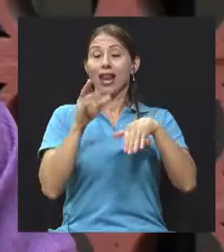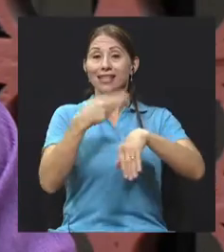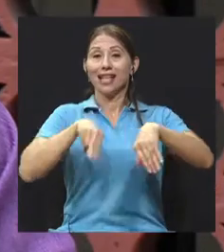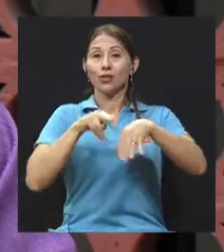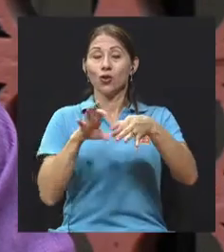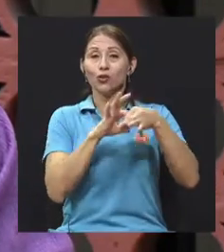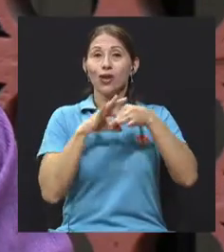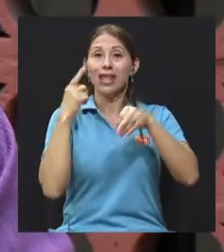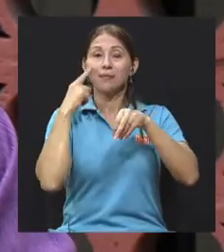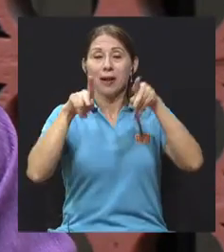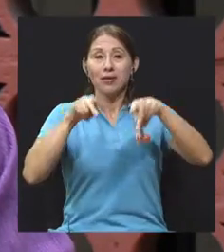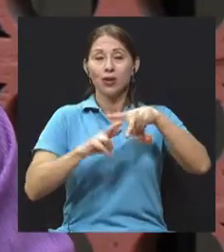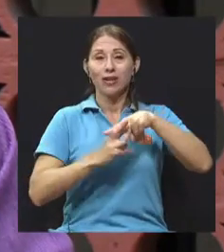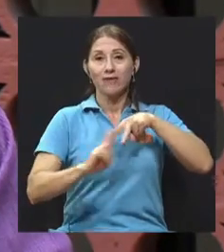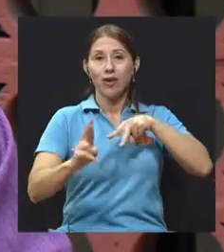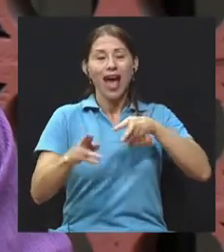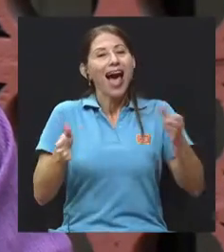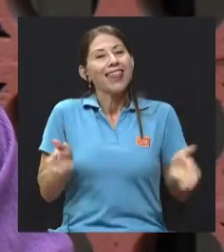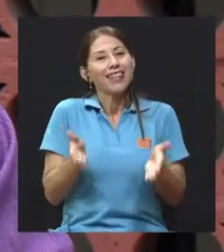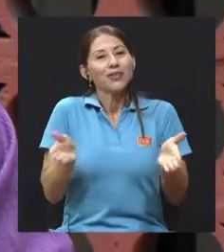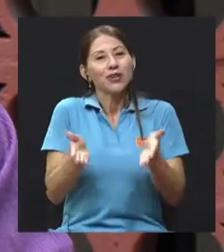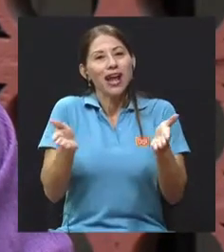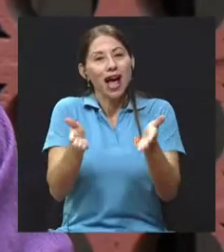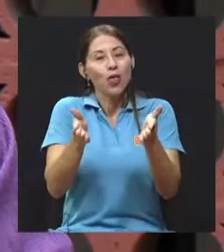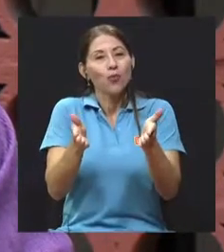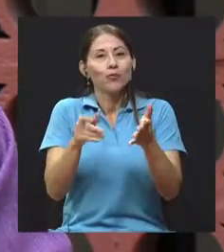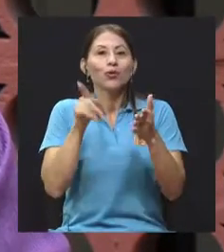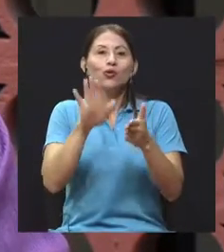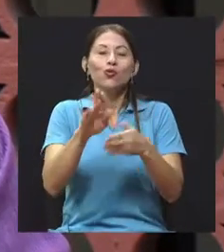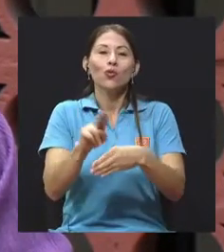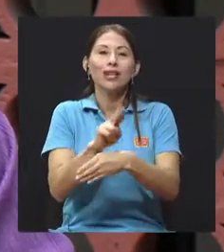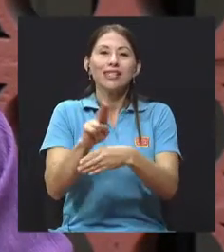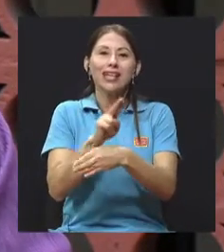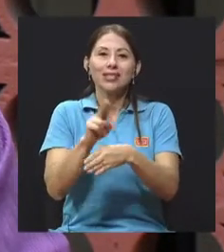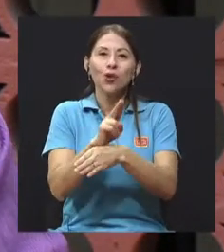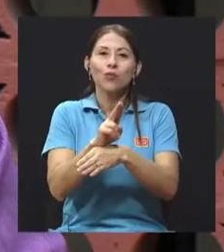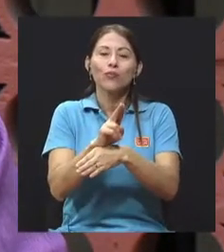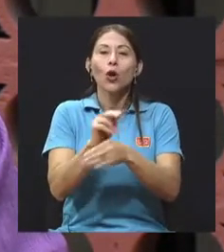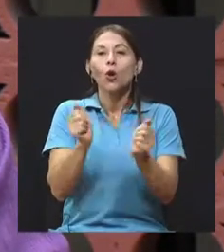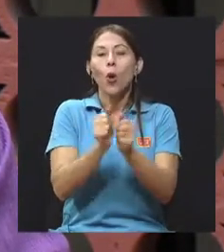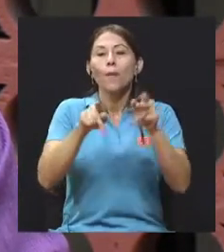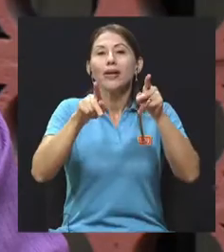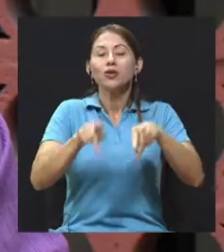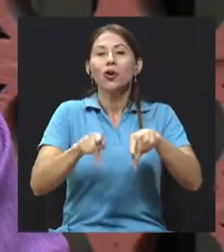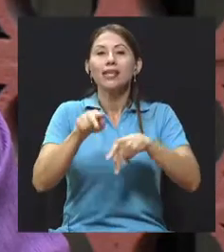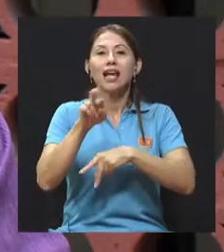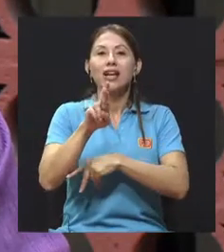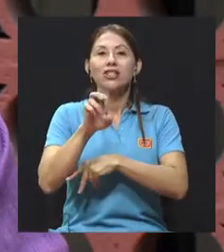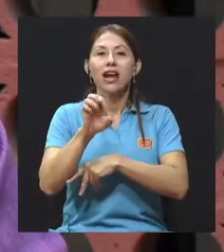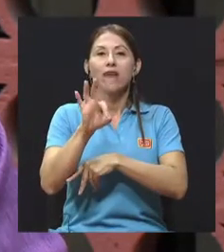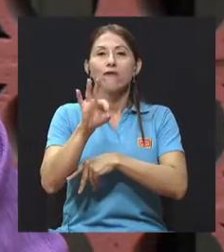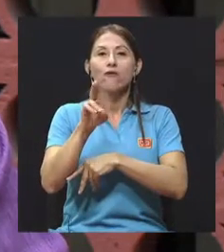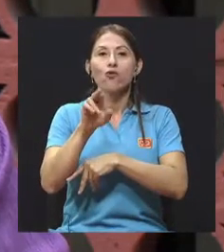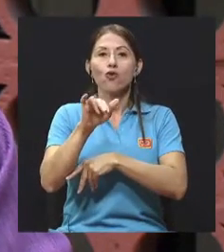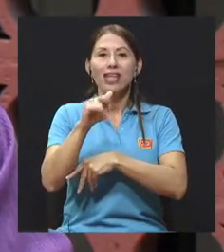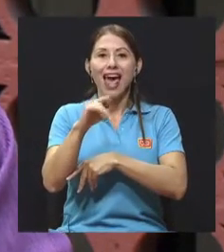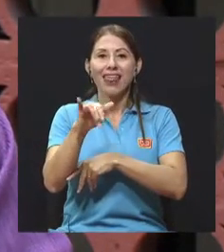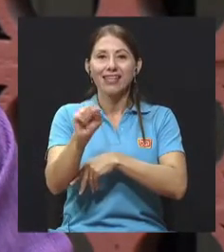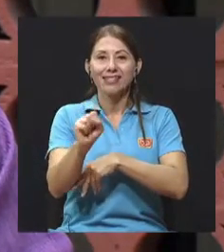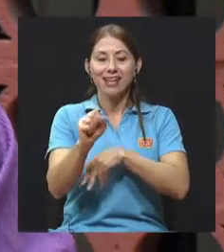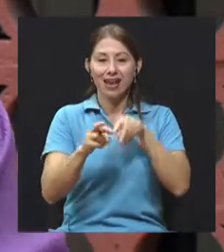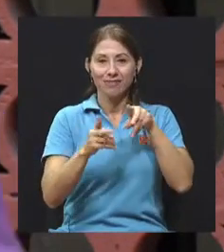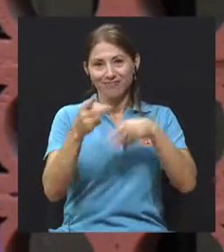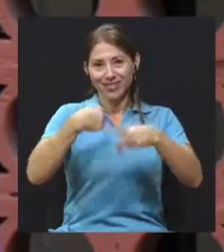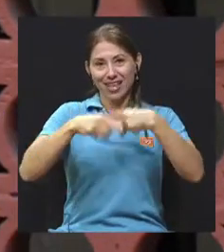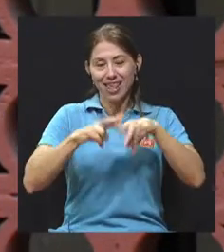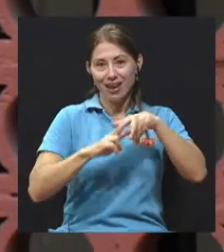ha desarrollado y promovido su utilización en al menos el asentamiento en refugiados en Zimbabue y también en